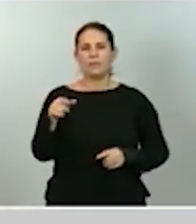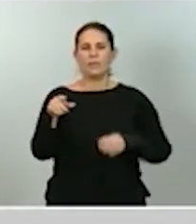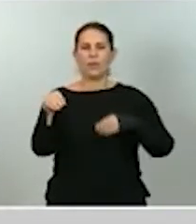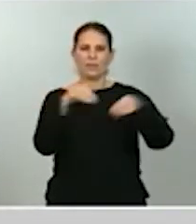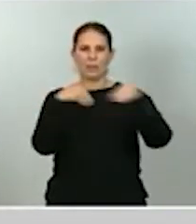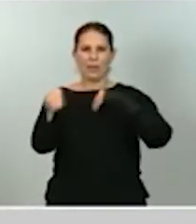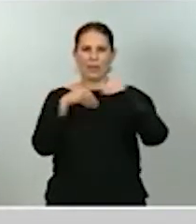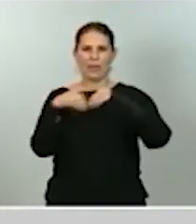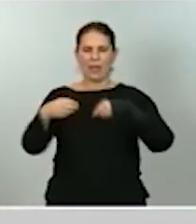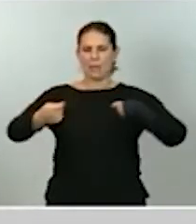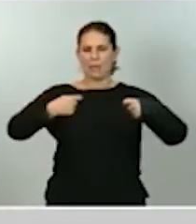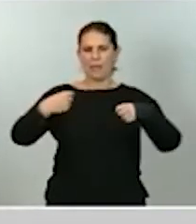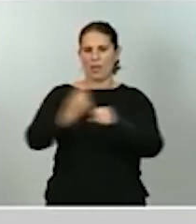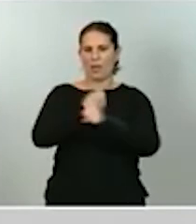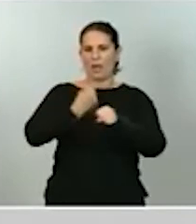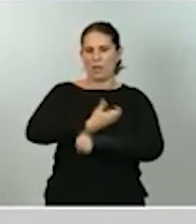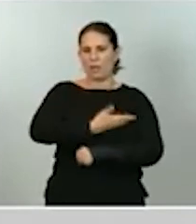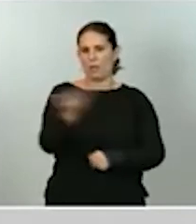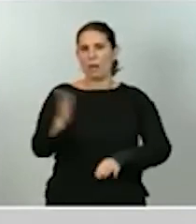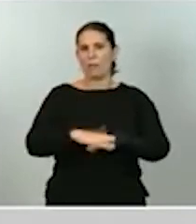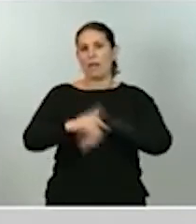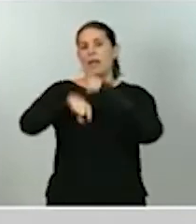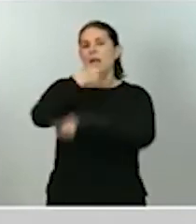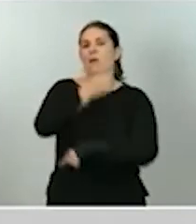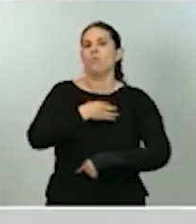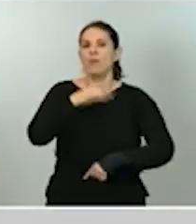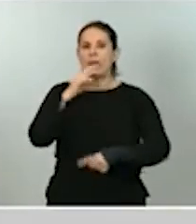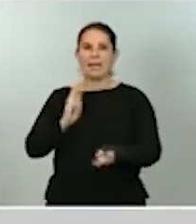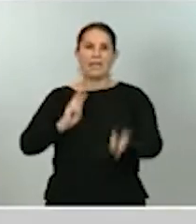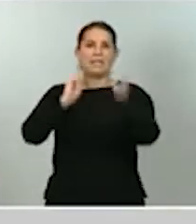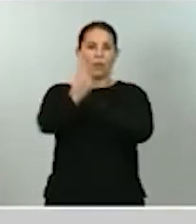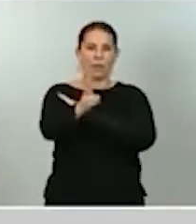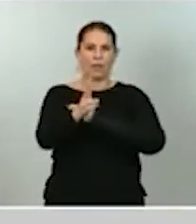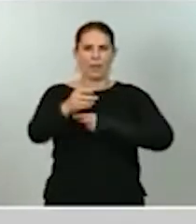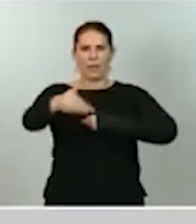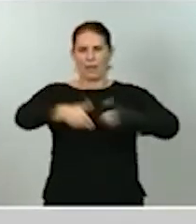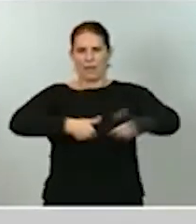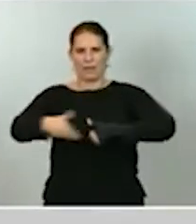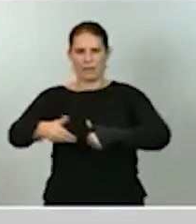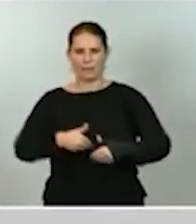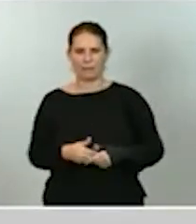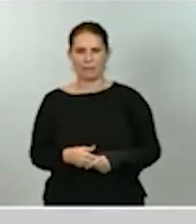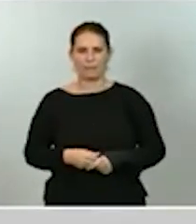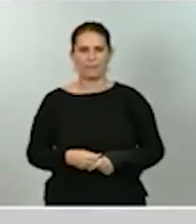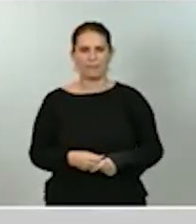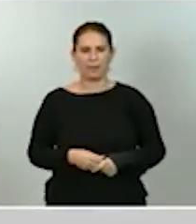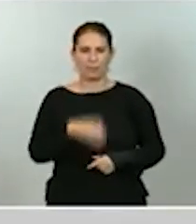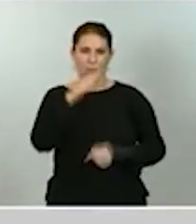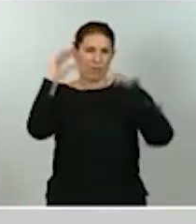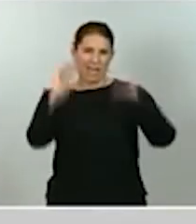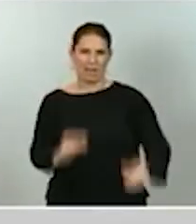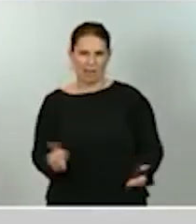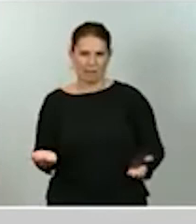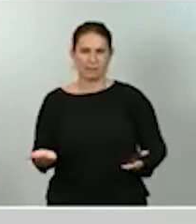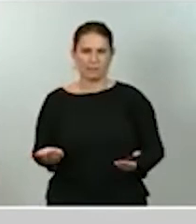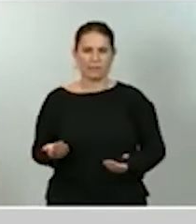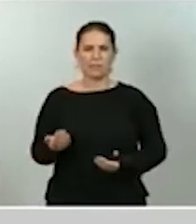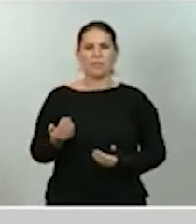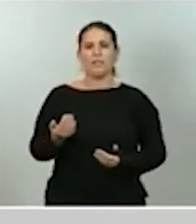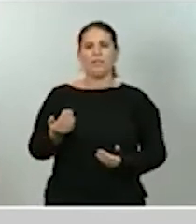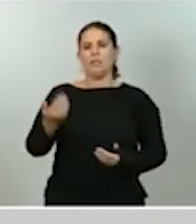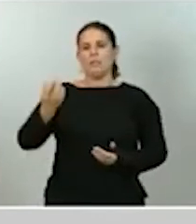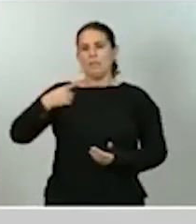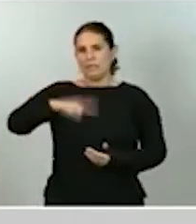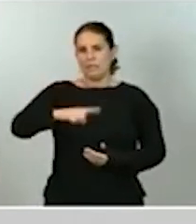laboral para poder responder a la caída de la demanda. De hecho, a lo largo de estos meses los expedientes de regulación temporal de